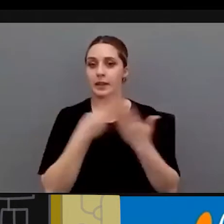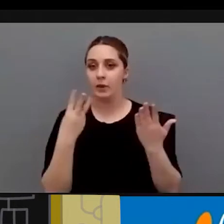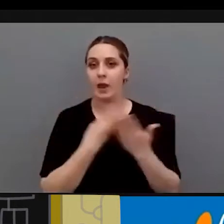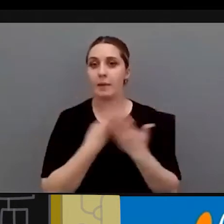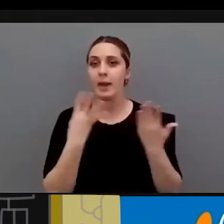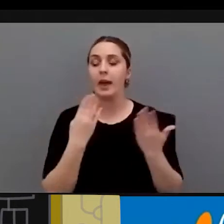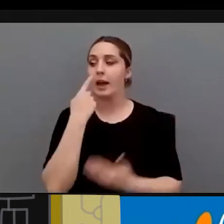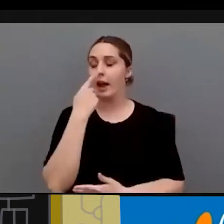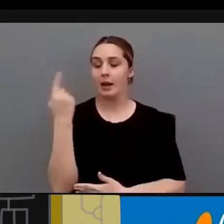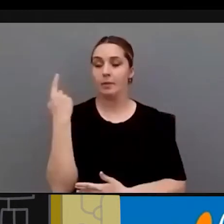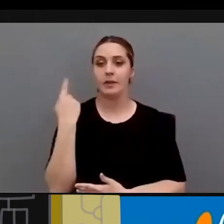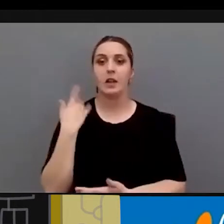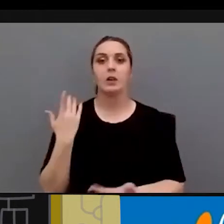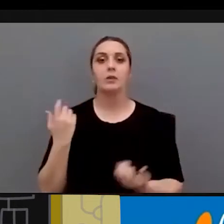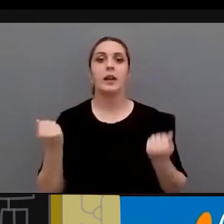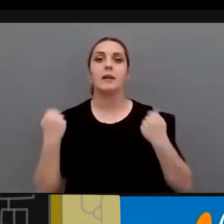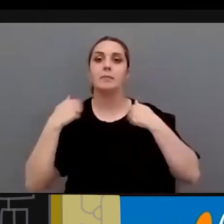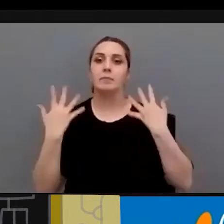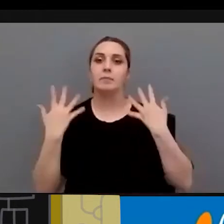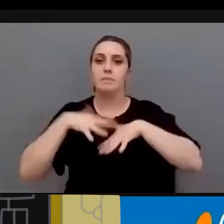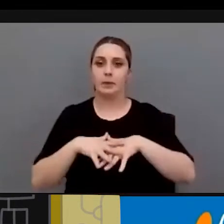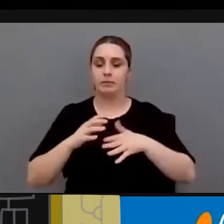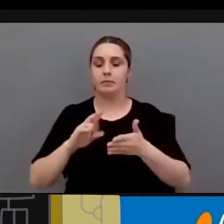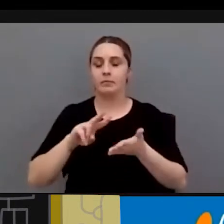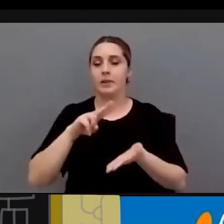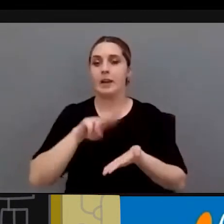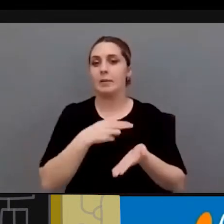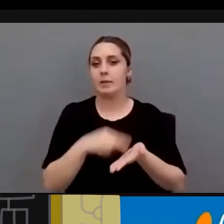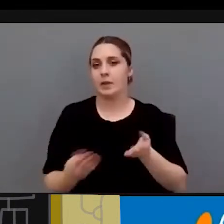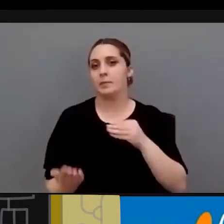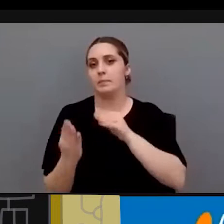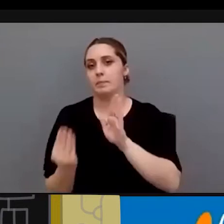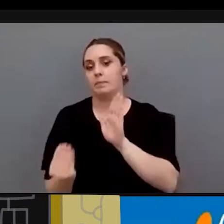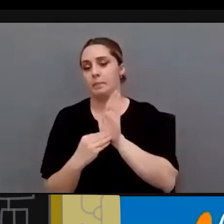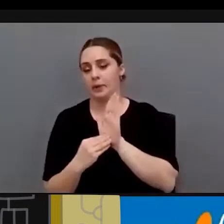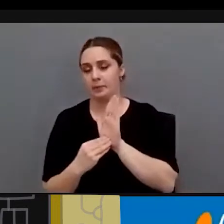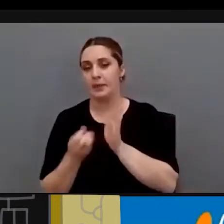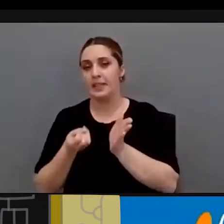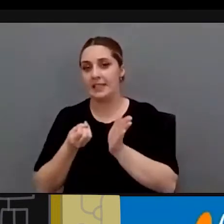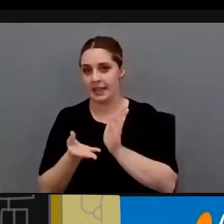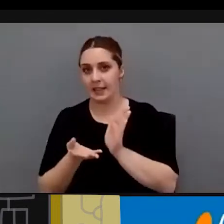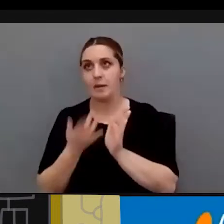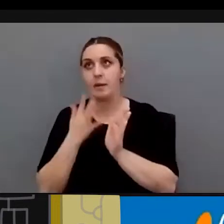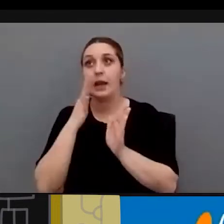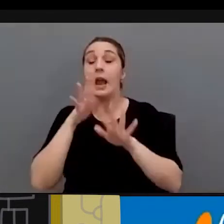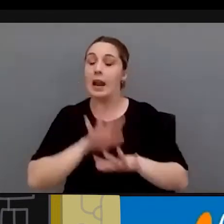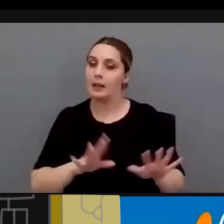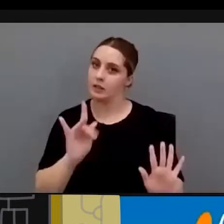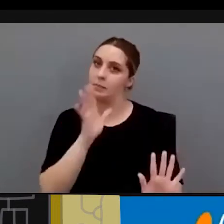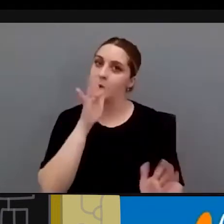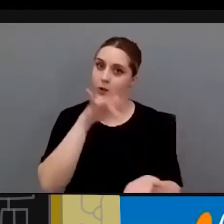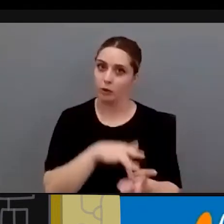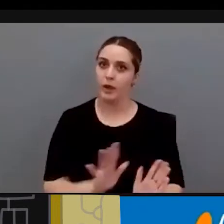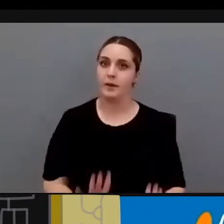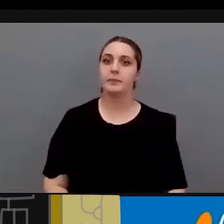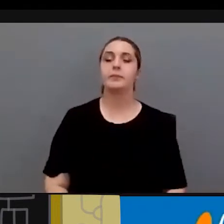sí vemos efectivamente que se ha ido incorporando. Vamos lentos, pero efectivamente ahí está la incorporación. Luego, hay una cosa clara,